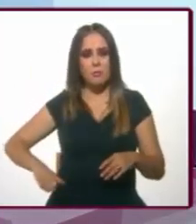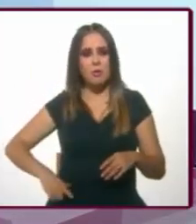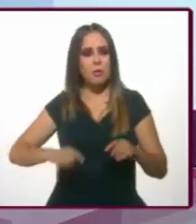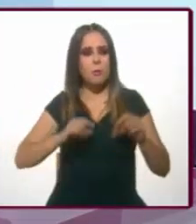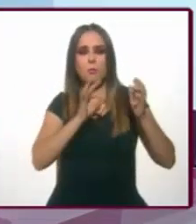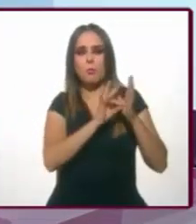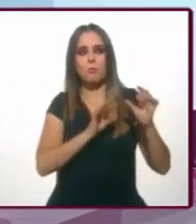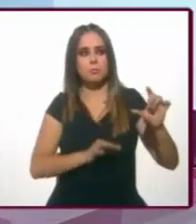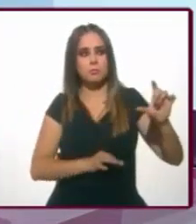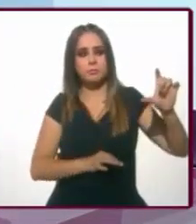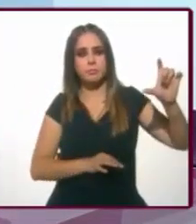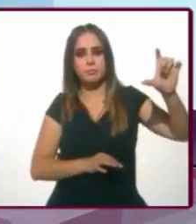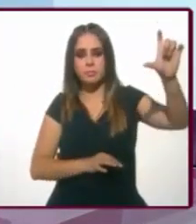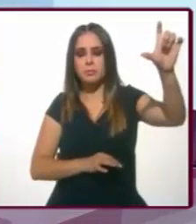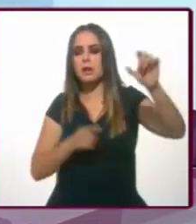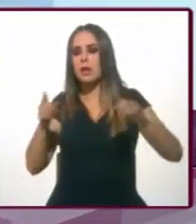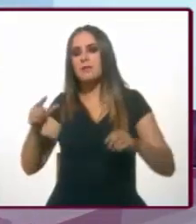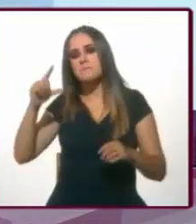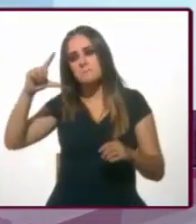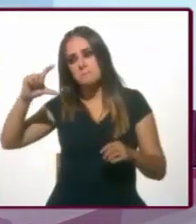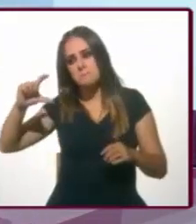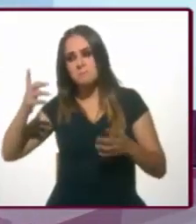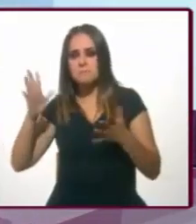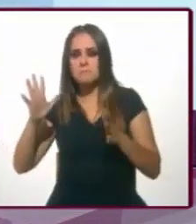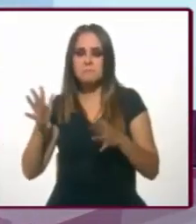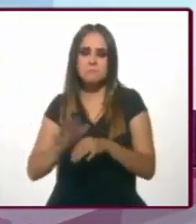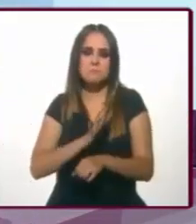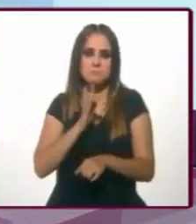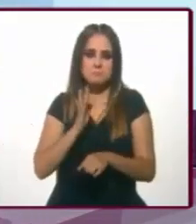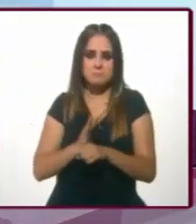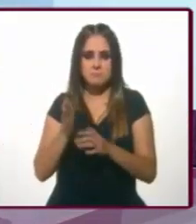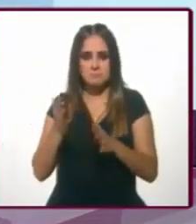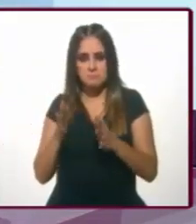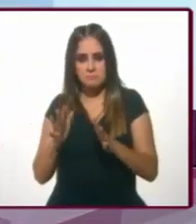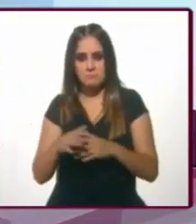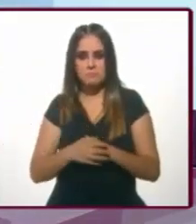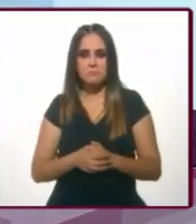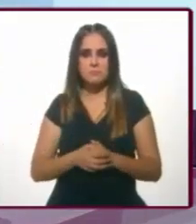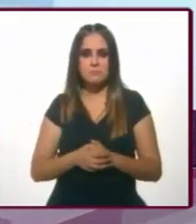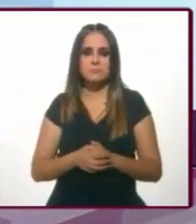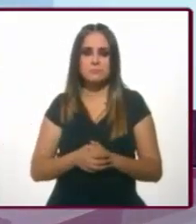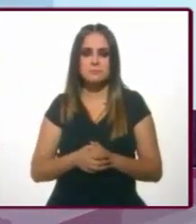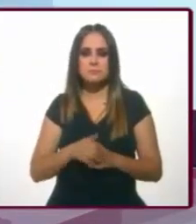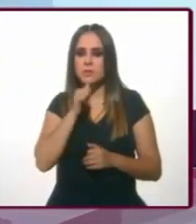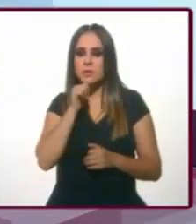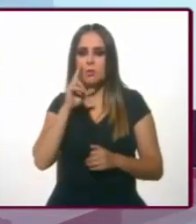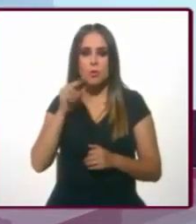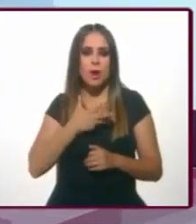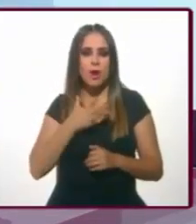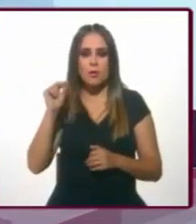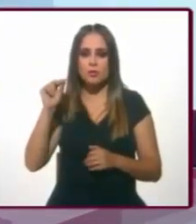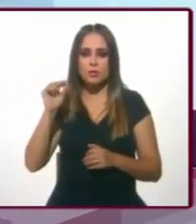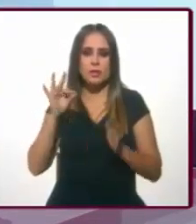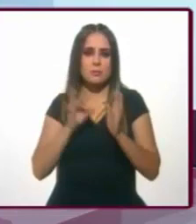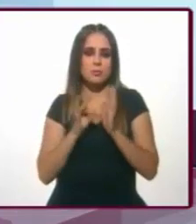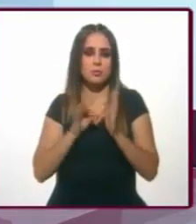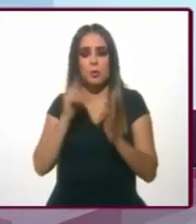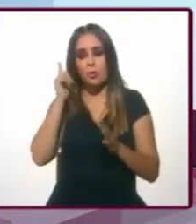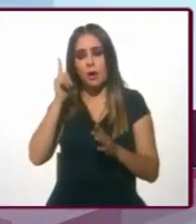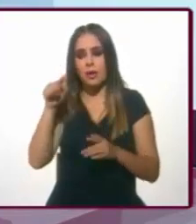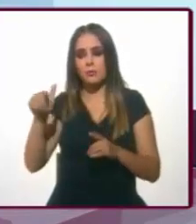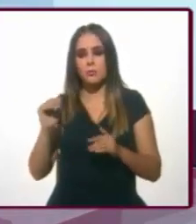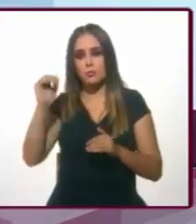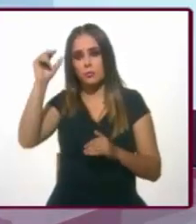ejecutivo o como otros jefes de gobierno y no ha llegado todavía a los 80 puntos. Esperaríamos que con el tiempo este número llegue a